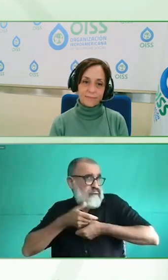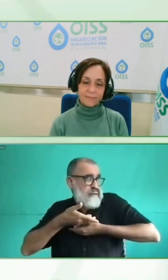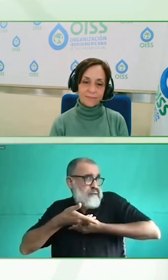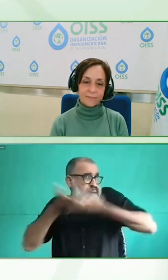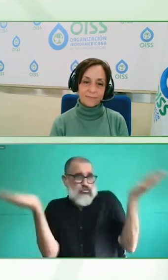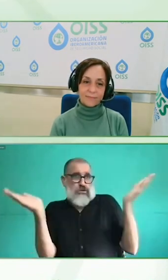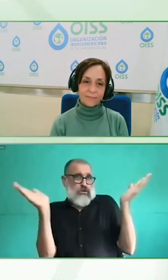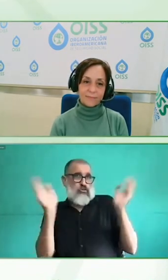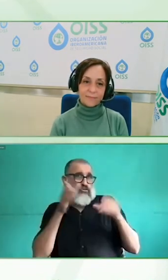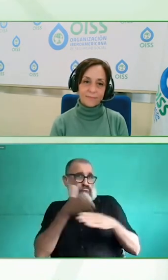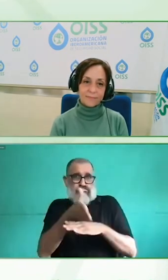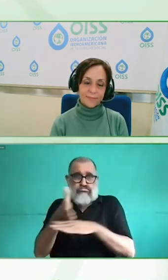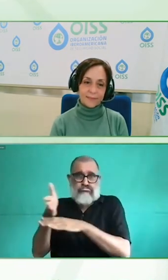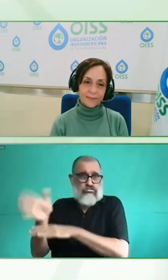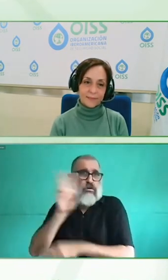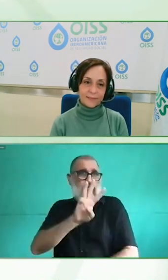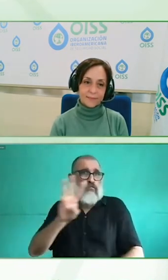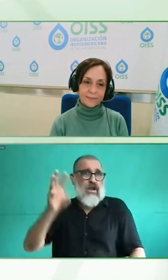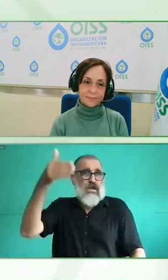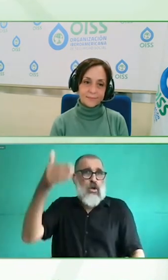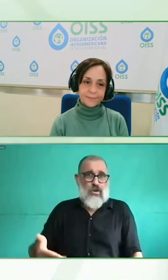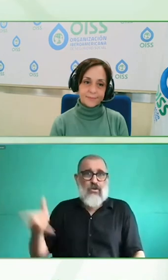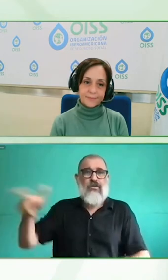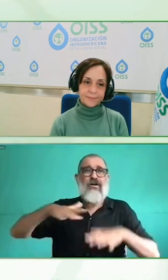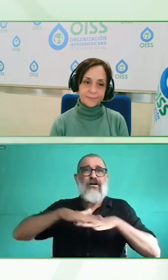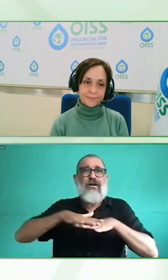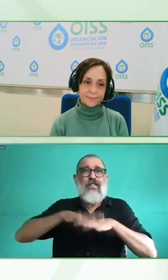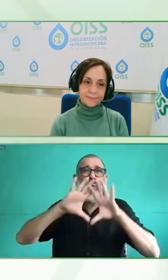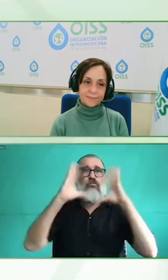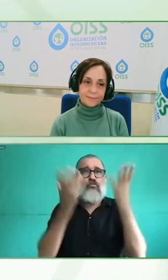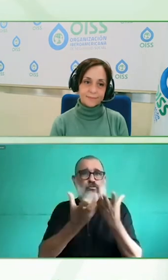ayer me confirmaron que también hay una